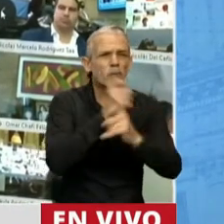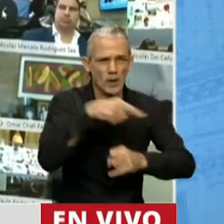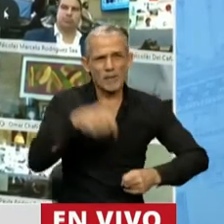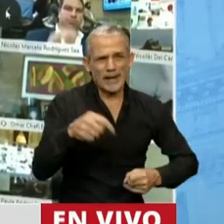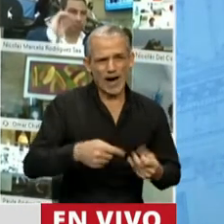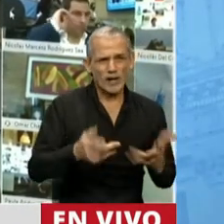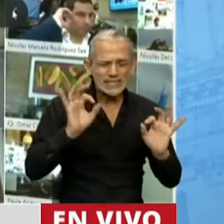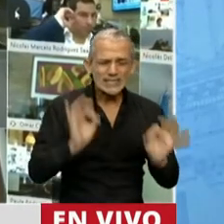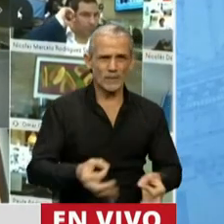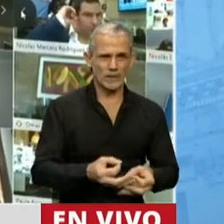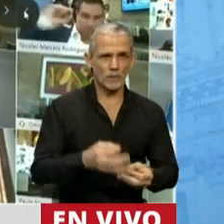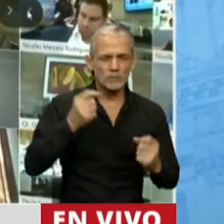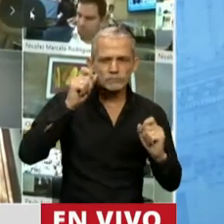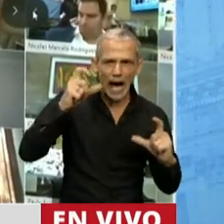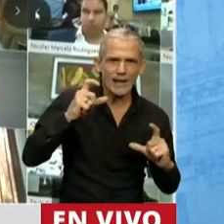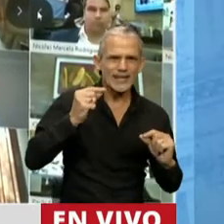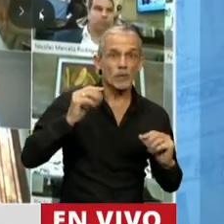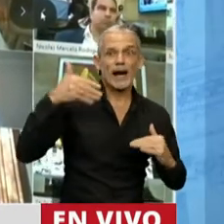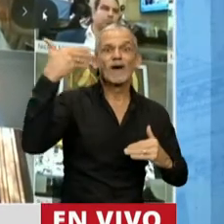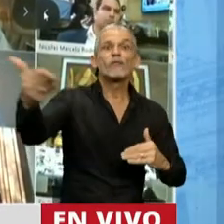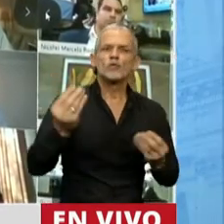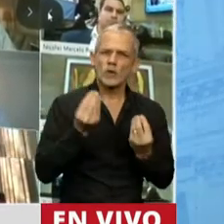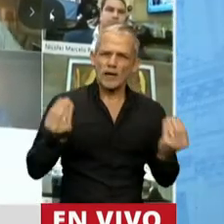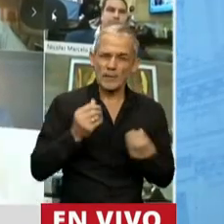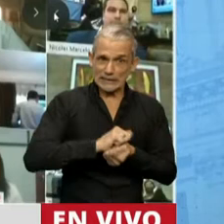Obviamente habrá que estar muy atentos para el día después.